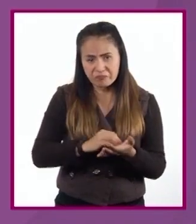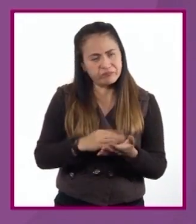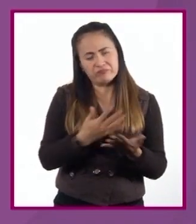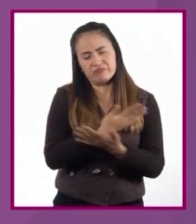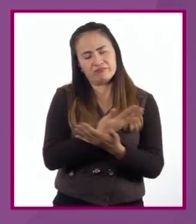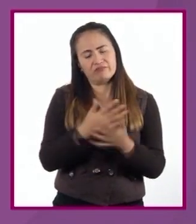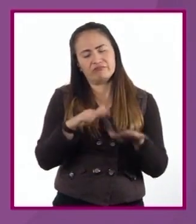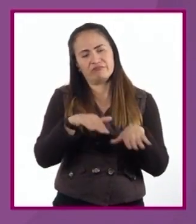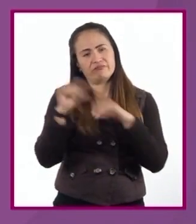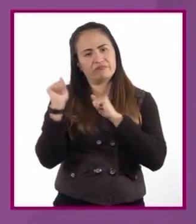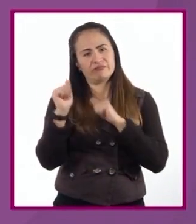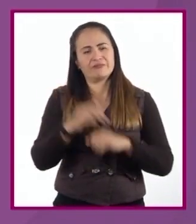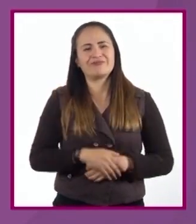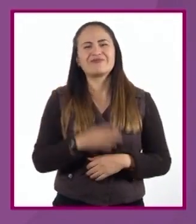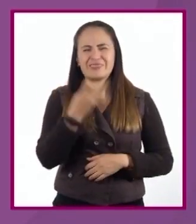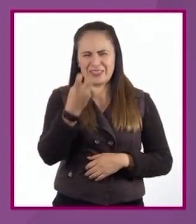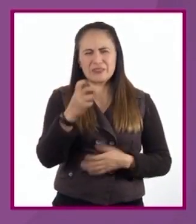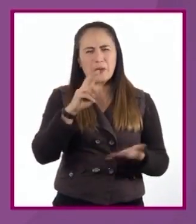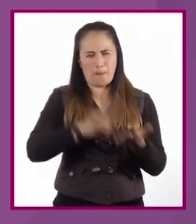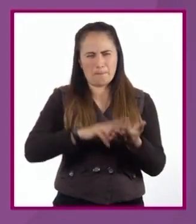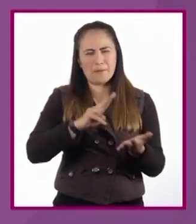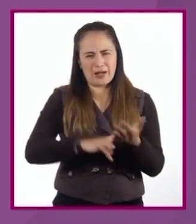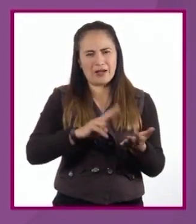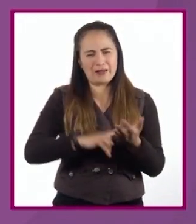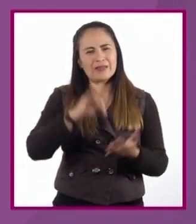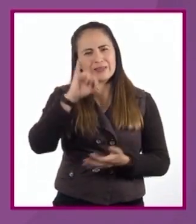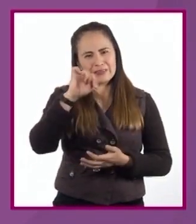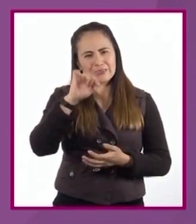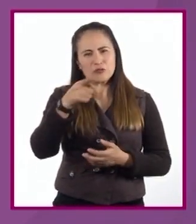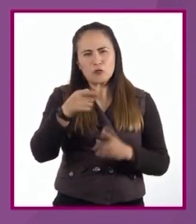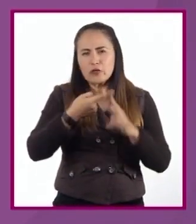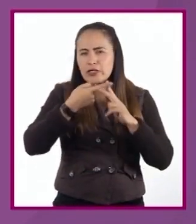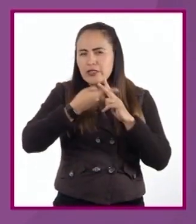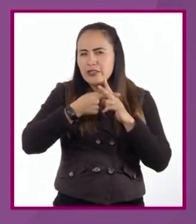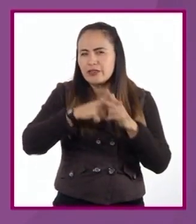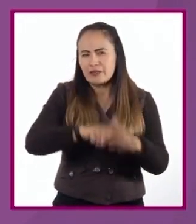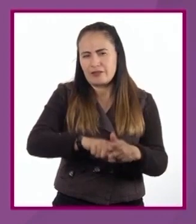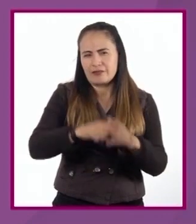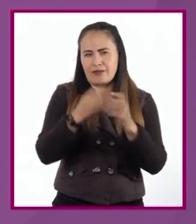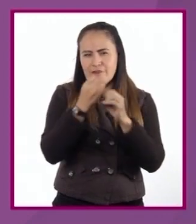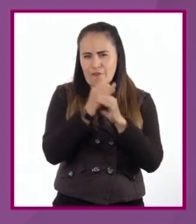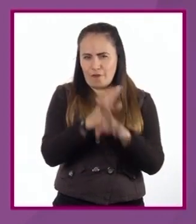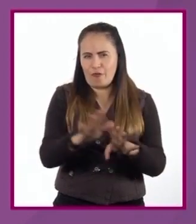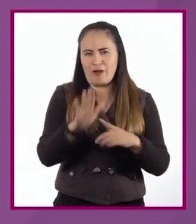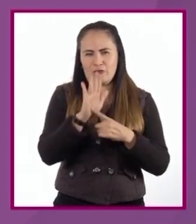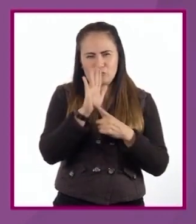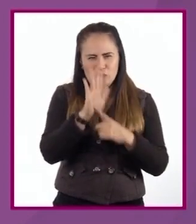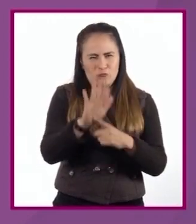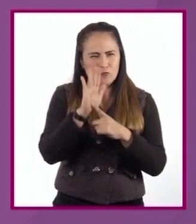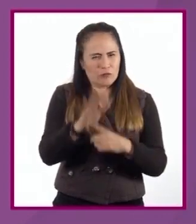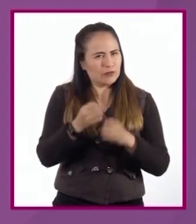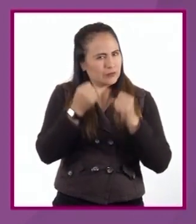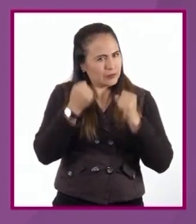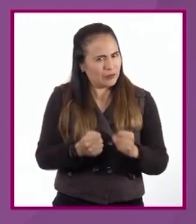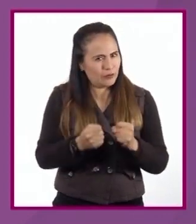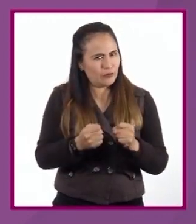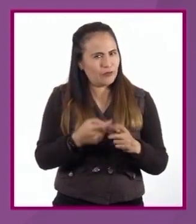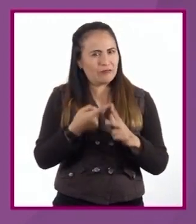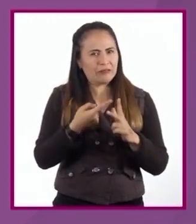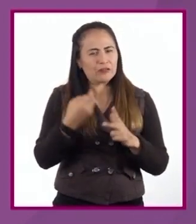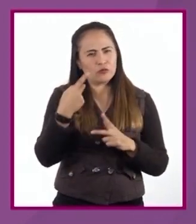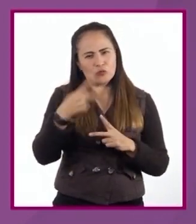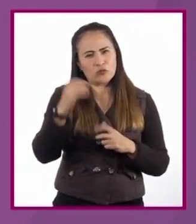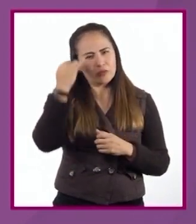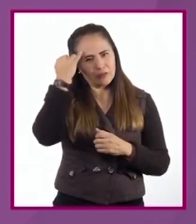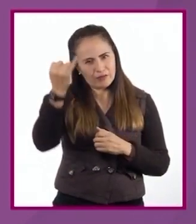sí se vale como una manera de dar pie a que tú entres con los datos fuertes, aquello que te va a consolidar en tu idea,